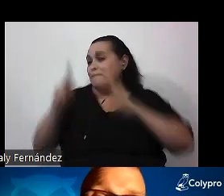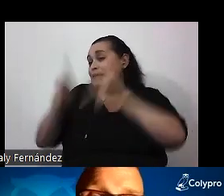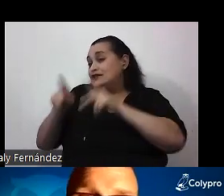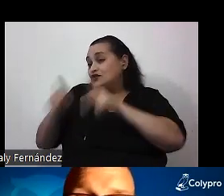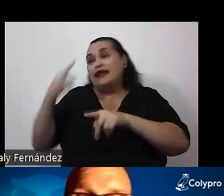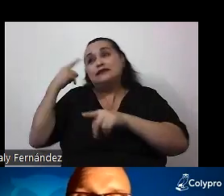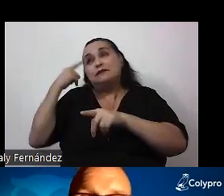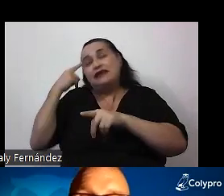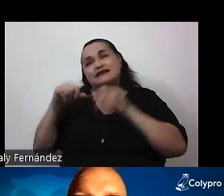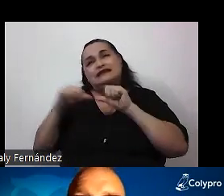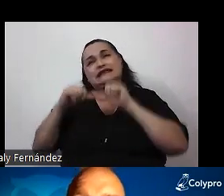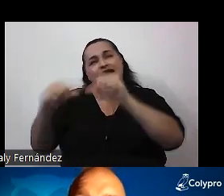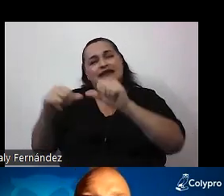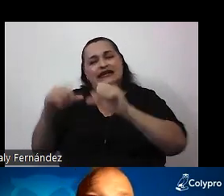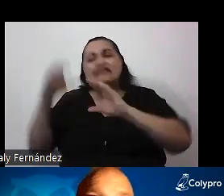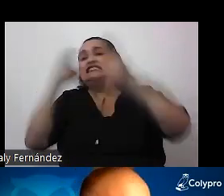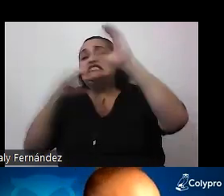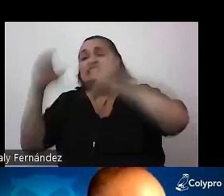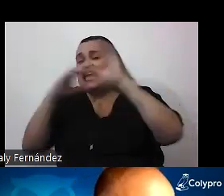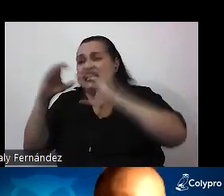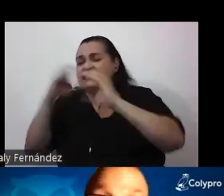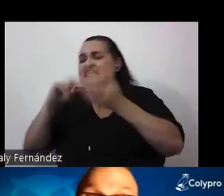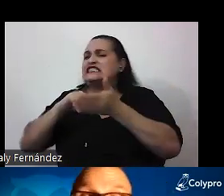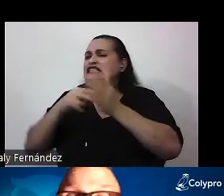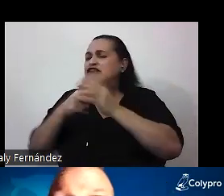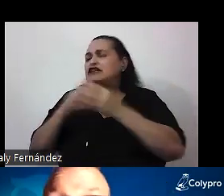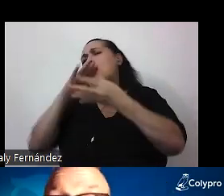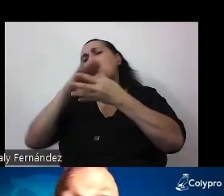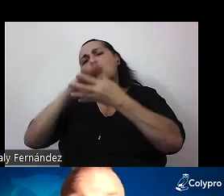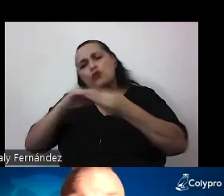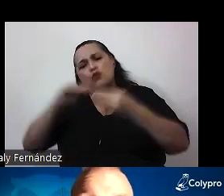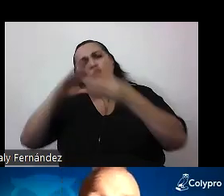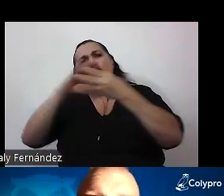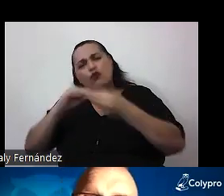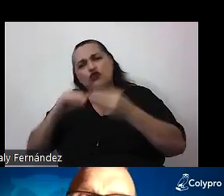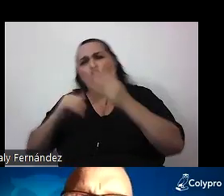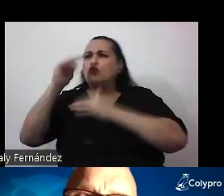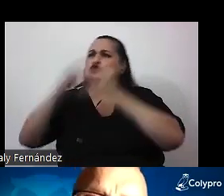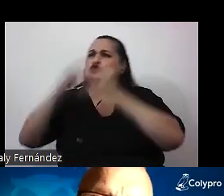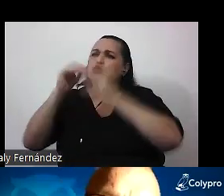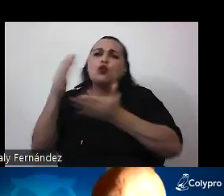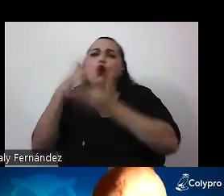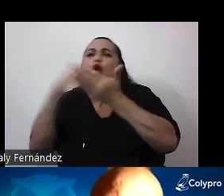sostiene que la ciencia no es más que un relato construido por ciertas personas,